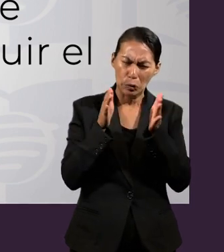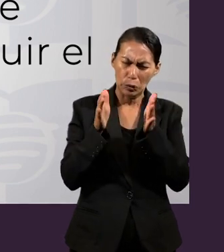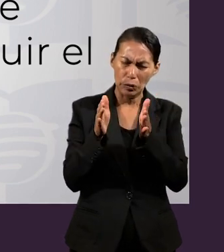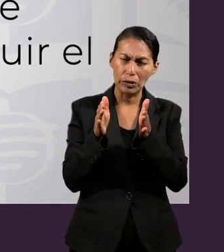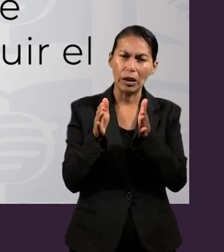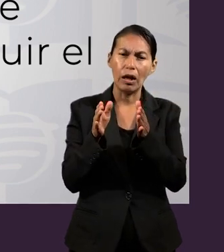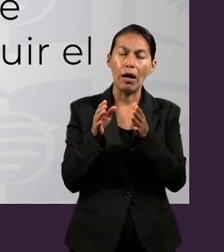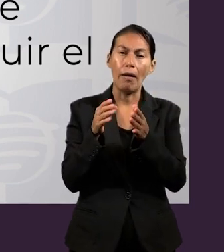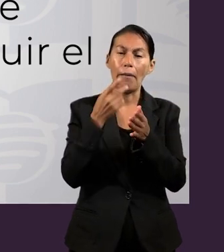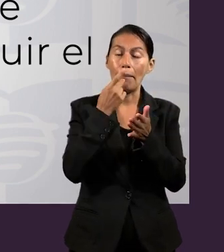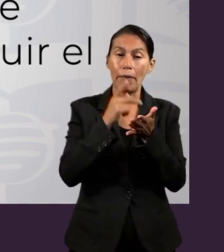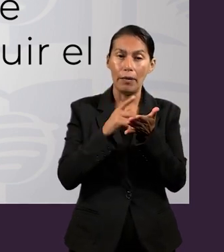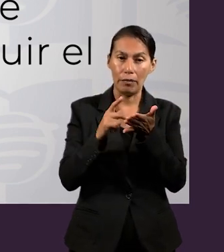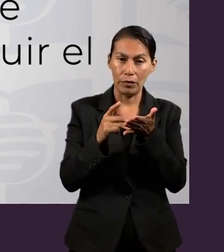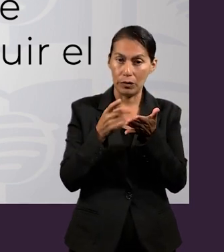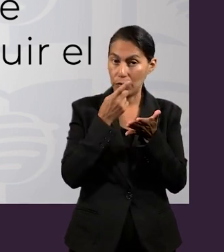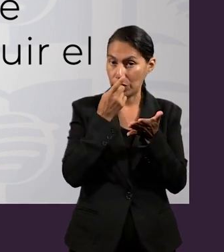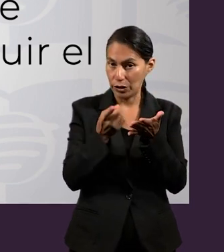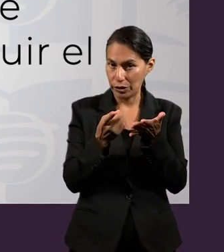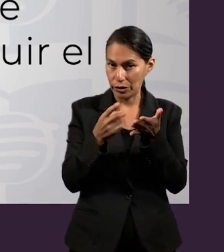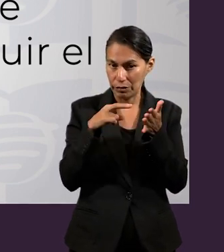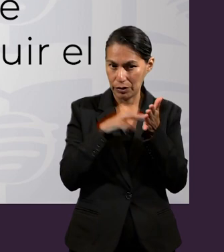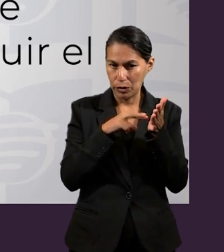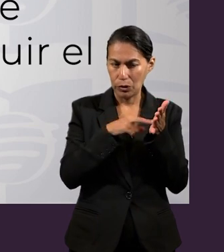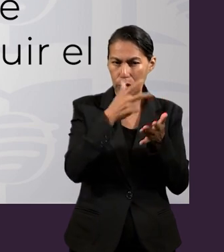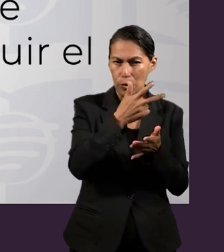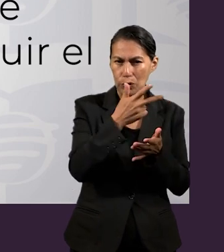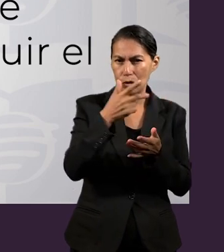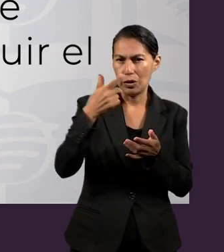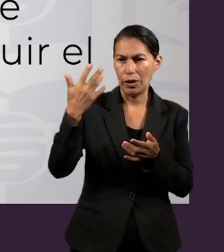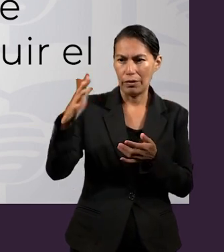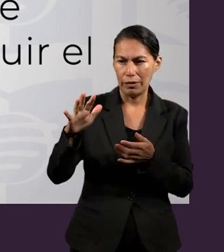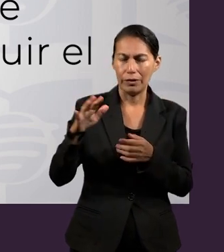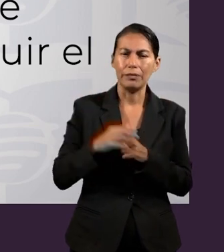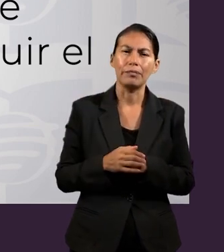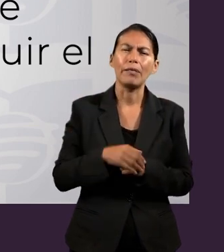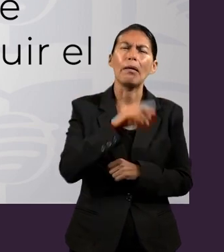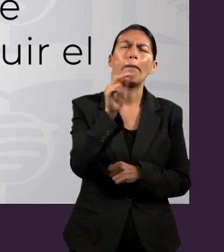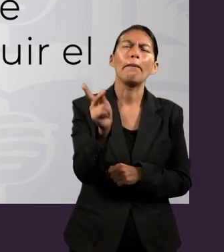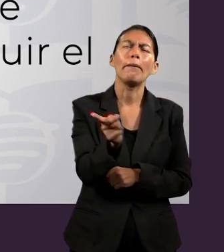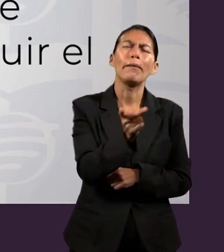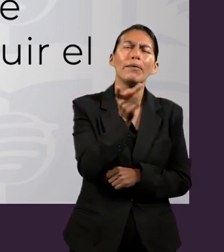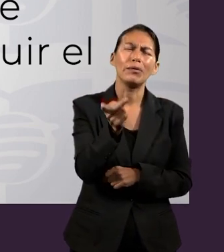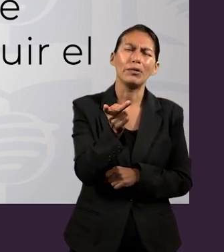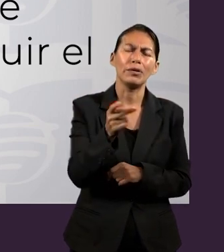¿qué aspectos destaca al concluir este pasaje?